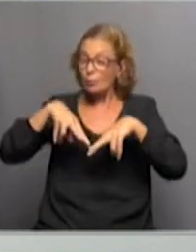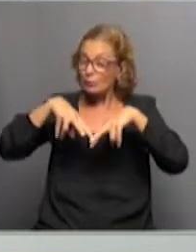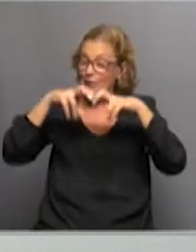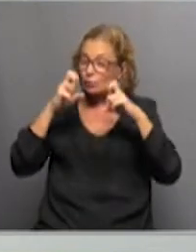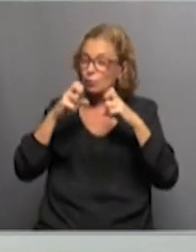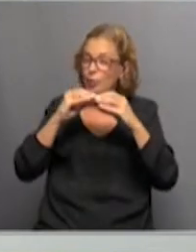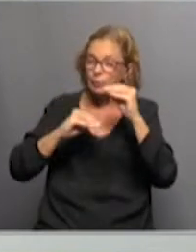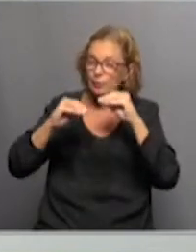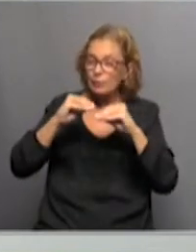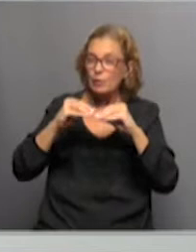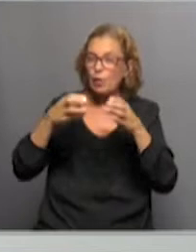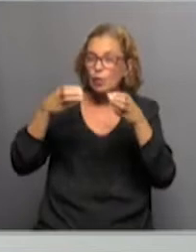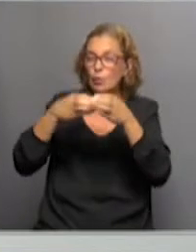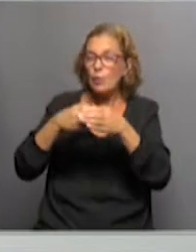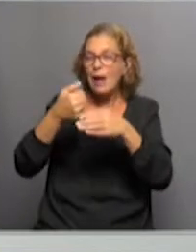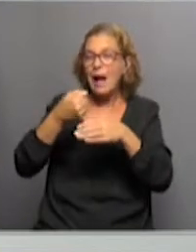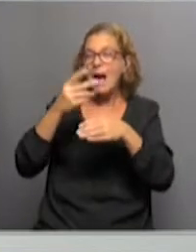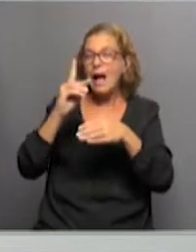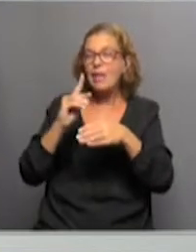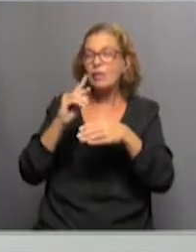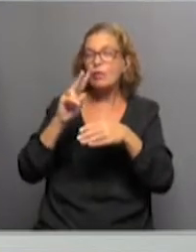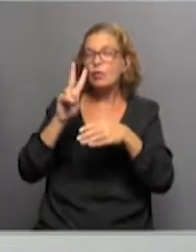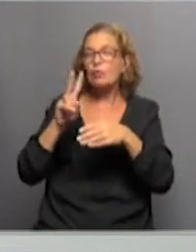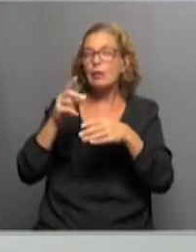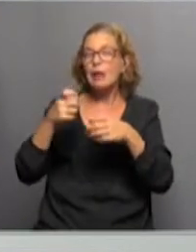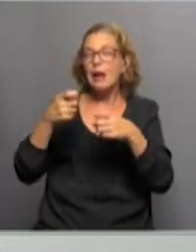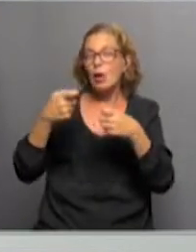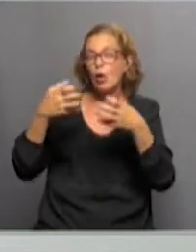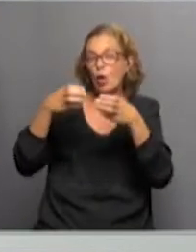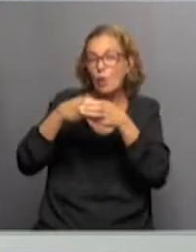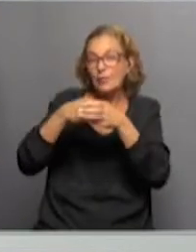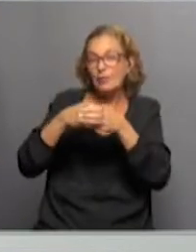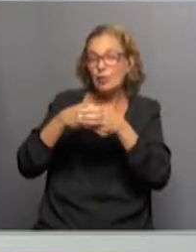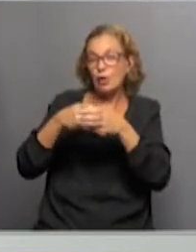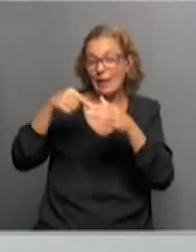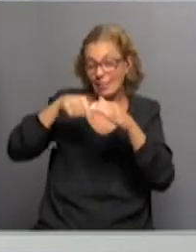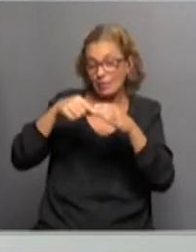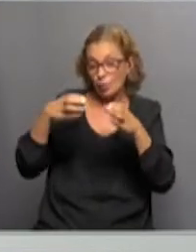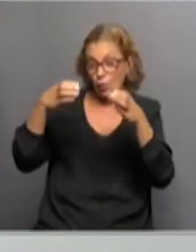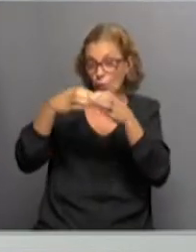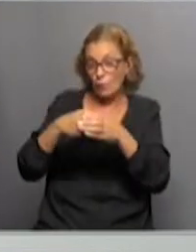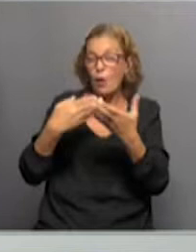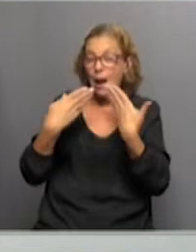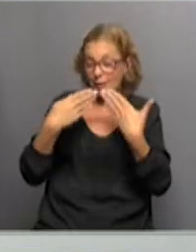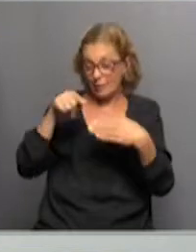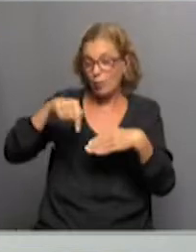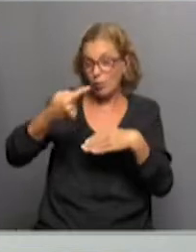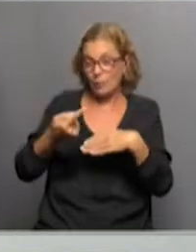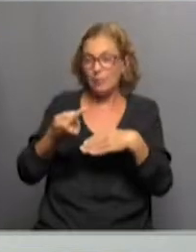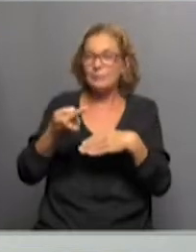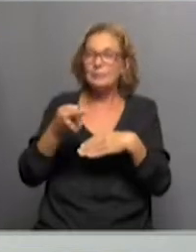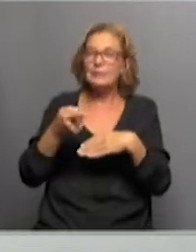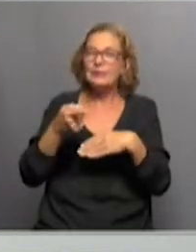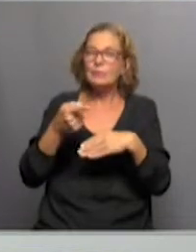elaborado por el grupo Ad-Hoc a la Comisión Nacional Asesora de Vacunaciones. Con una integrante de ese grupo hablaremos a continuación. Sí,